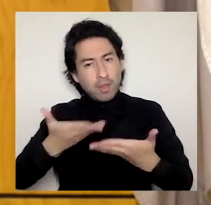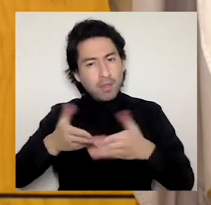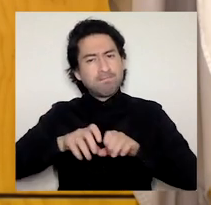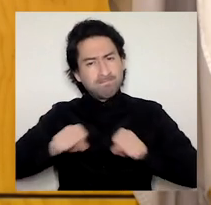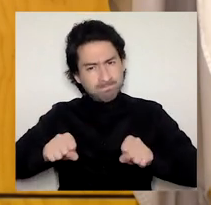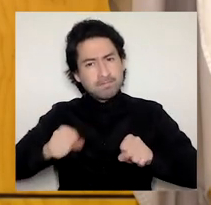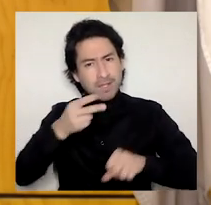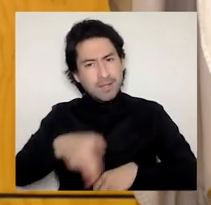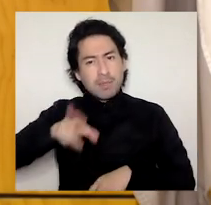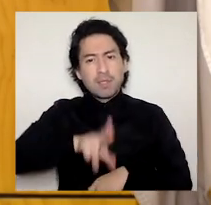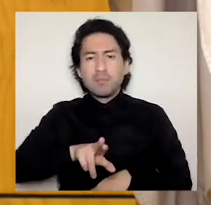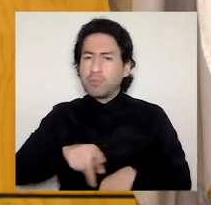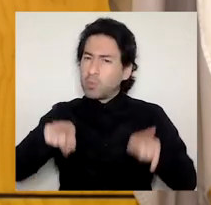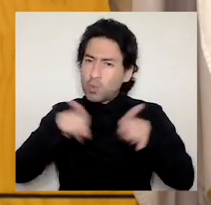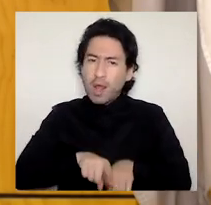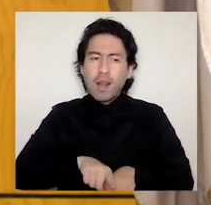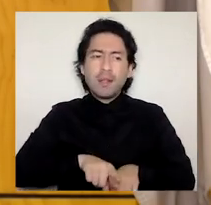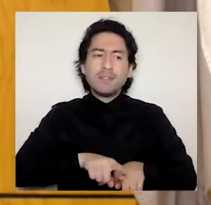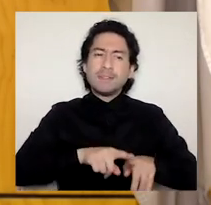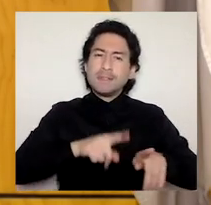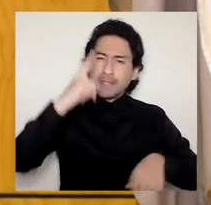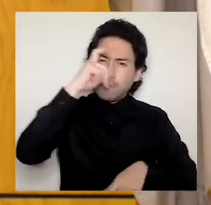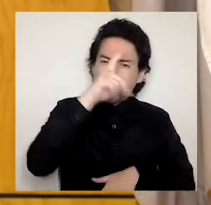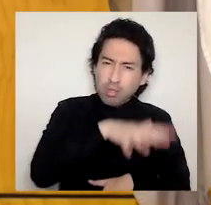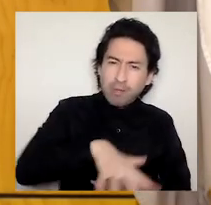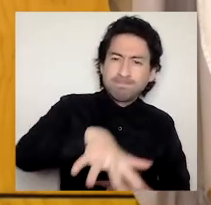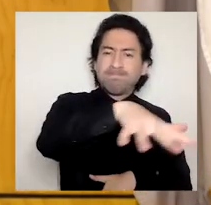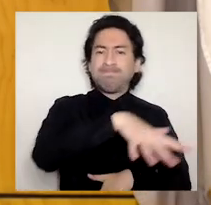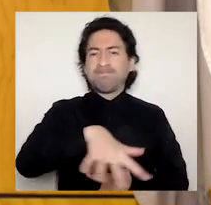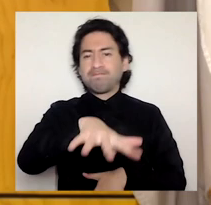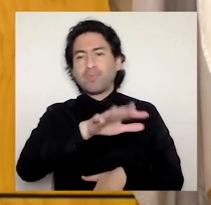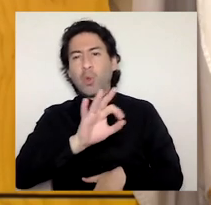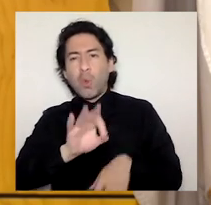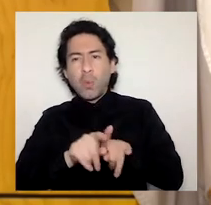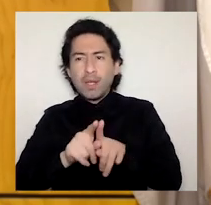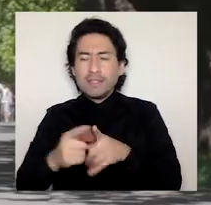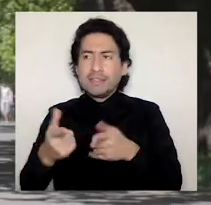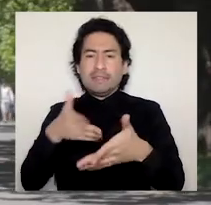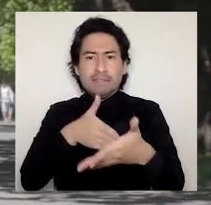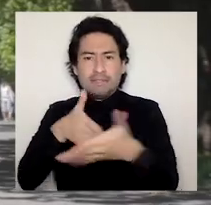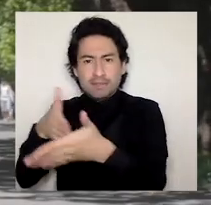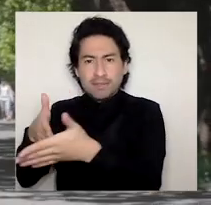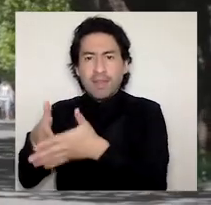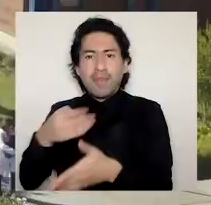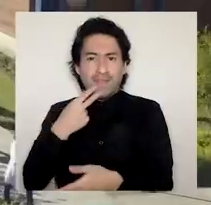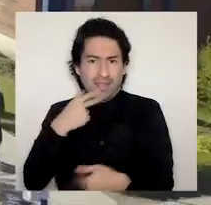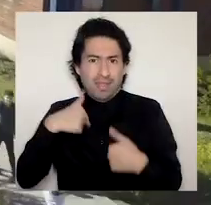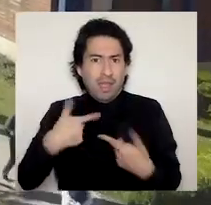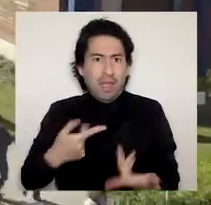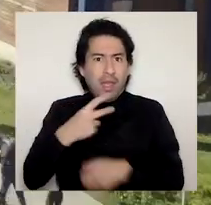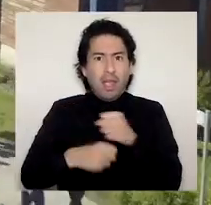este año 2020 somos y seguiremos siendo la Universidad del Bio Bio estatal